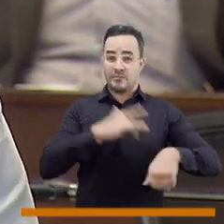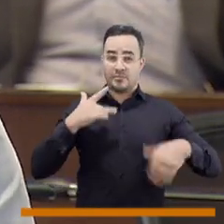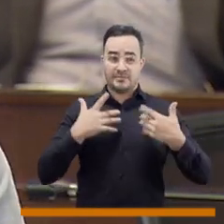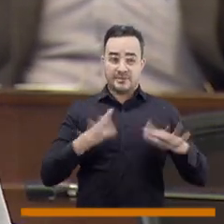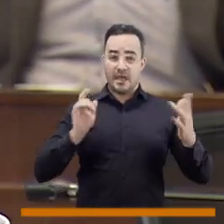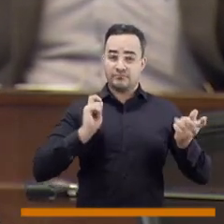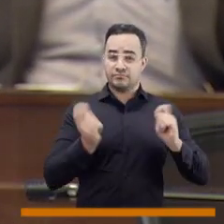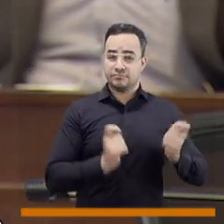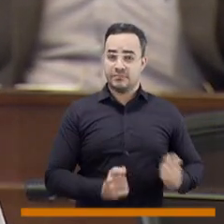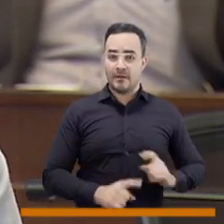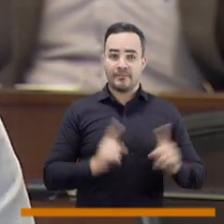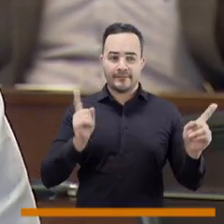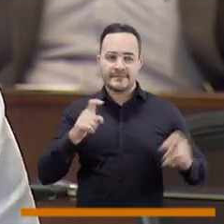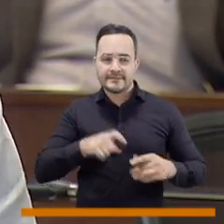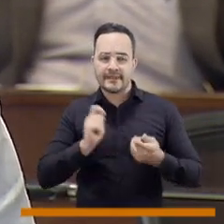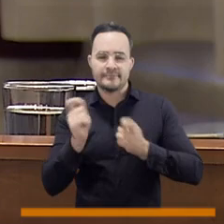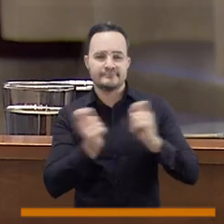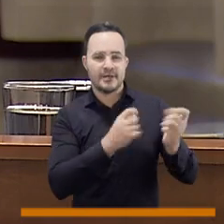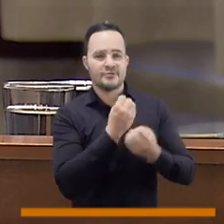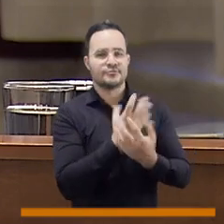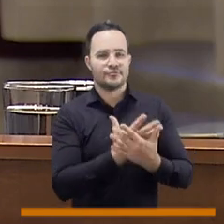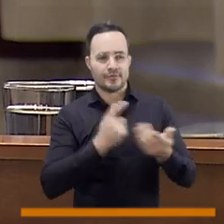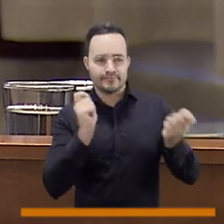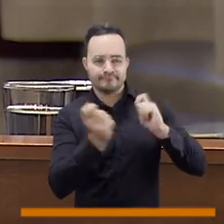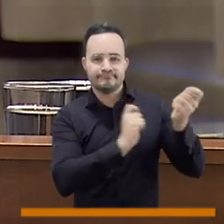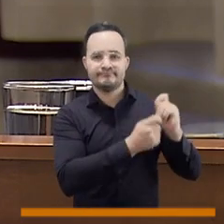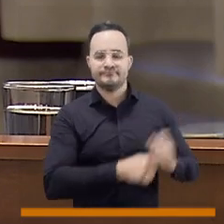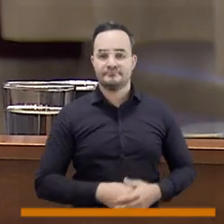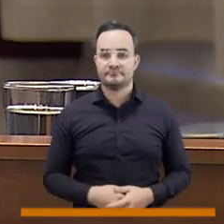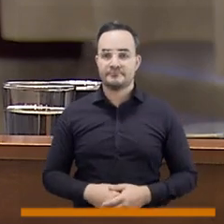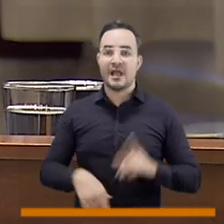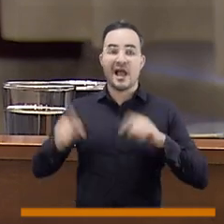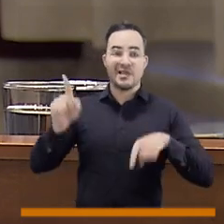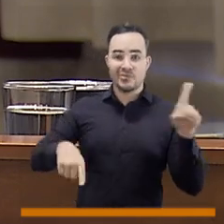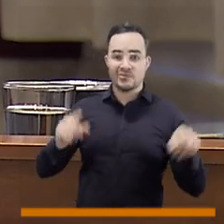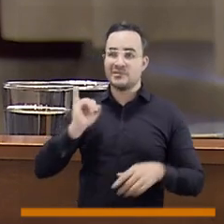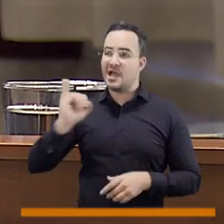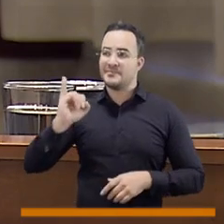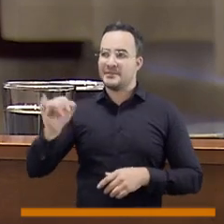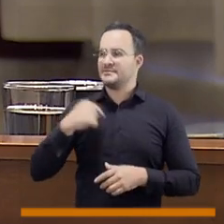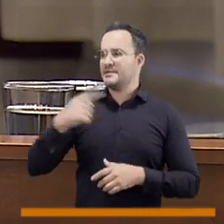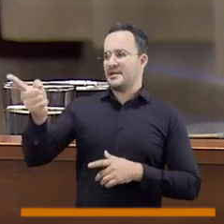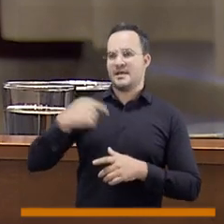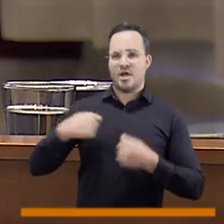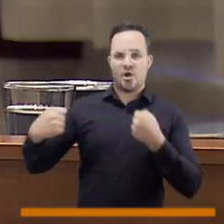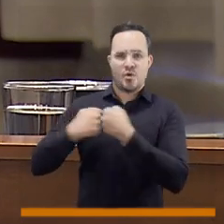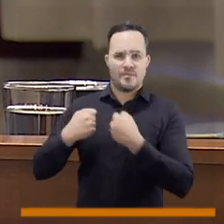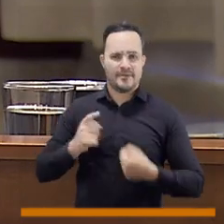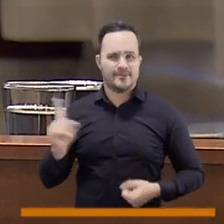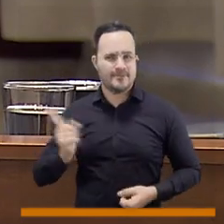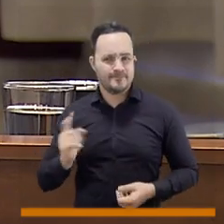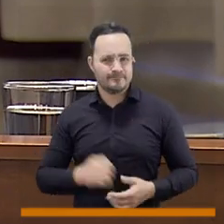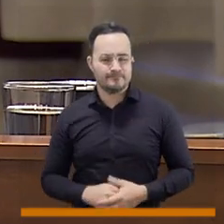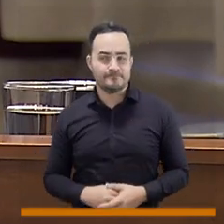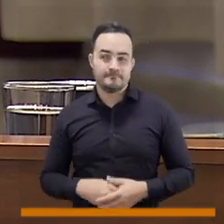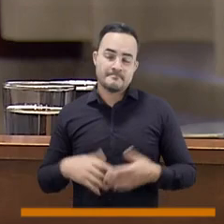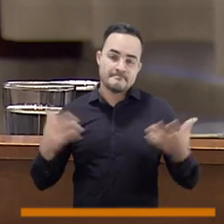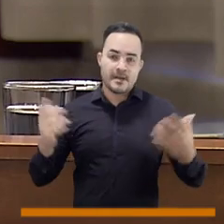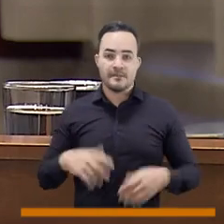entendiendo que no la tenemos en este momento. Que en esta IPS no tengo convenio, que